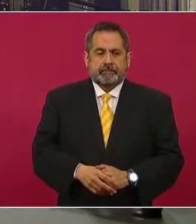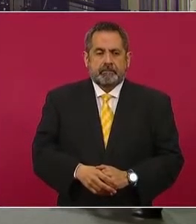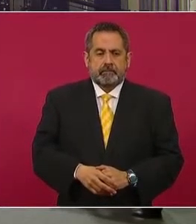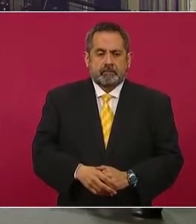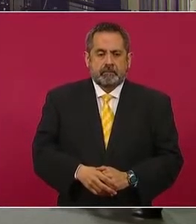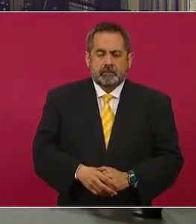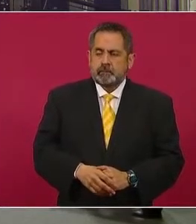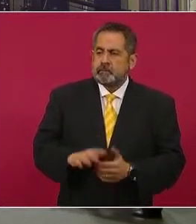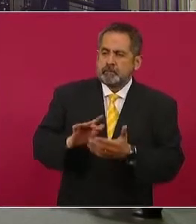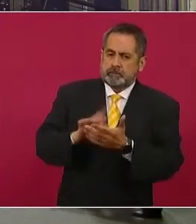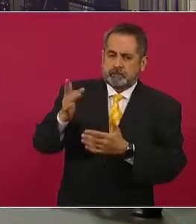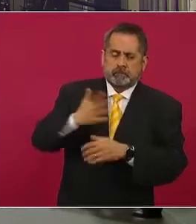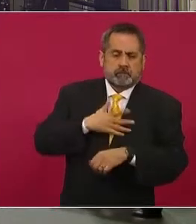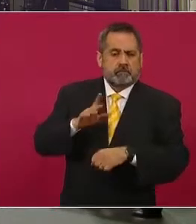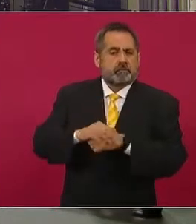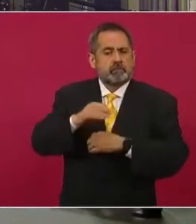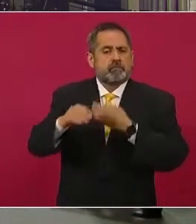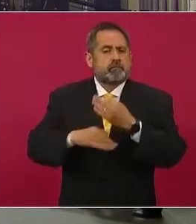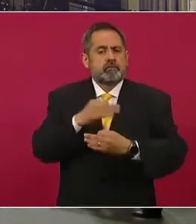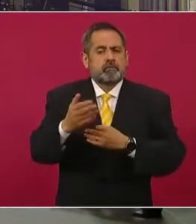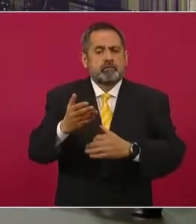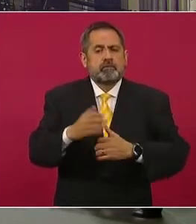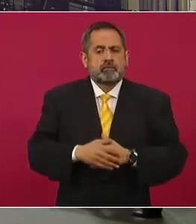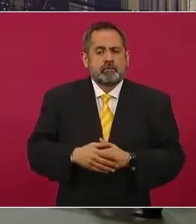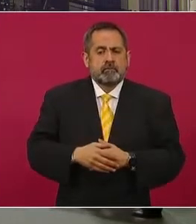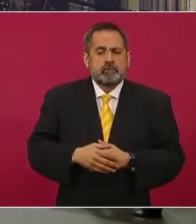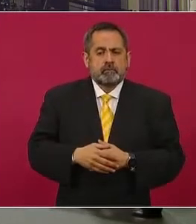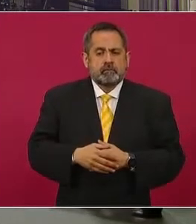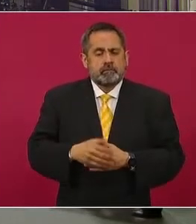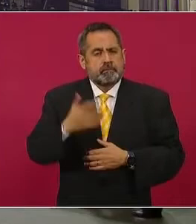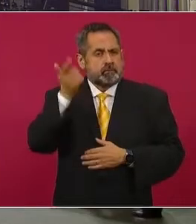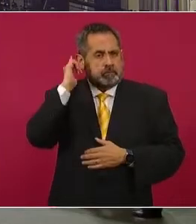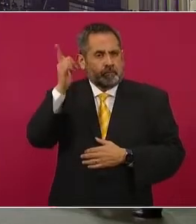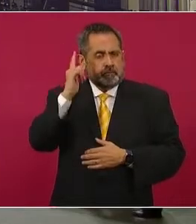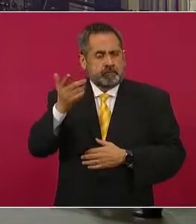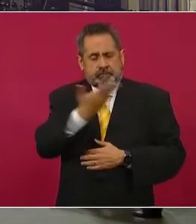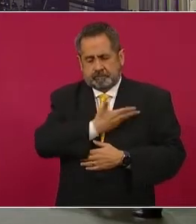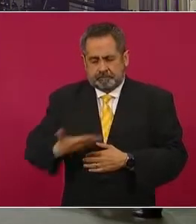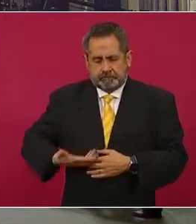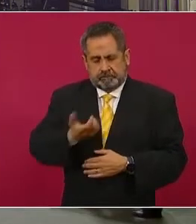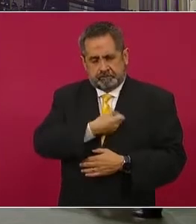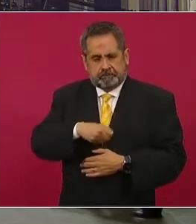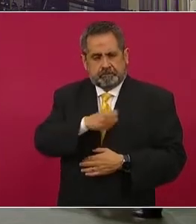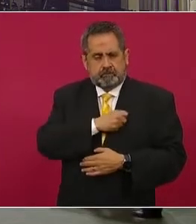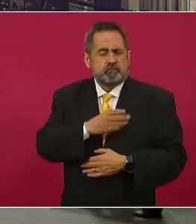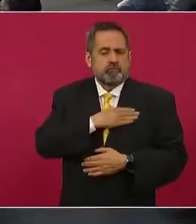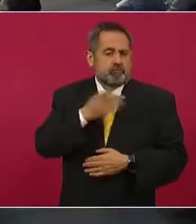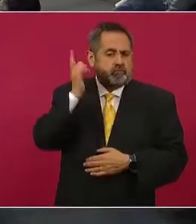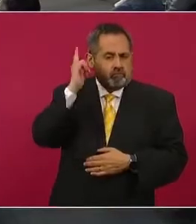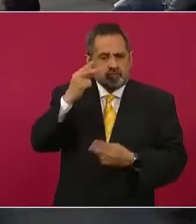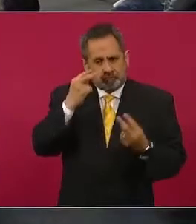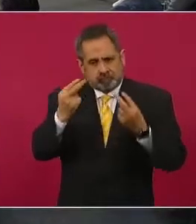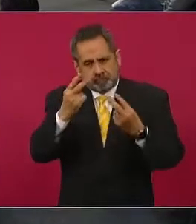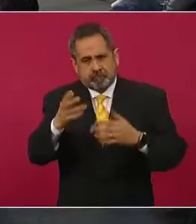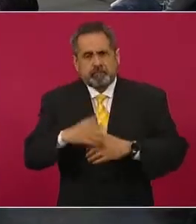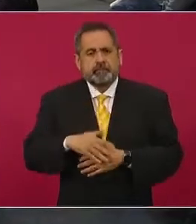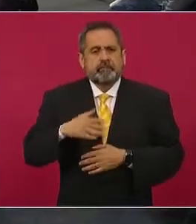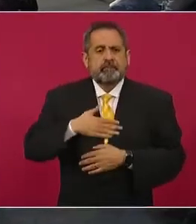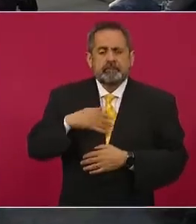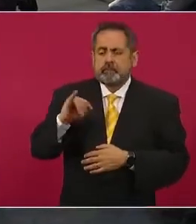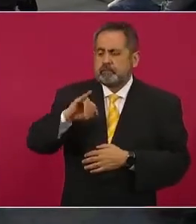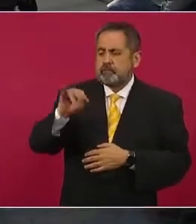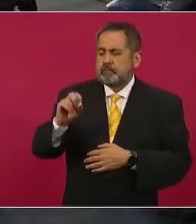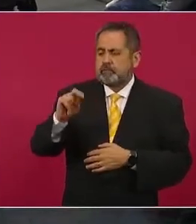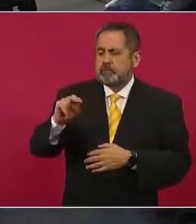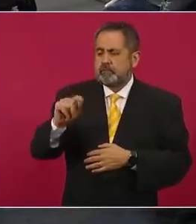Gracias, se lo agradezco. Buenos días a todos y recuperación al presidente López Obrador, que ojalá esté escuchando. Jonathan Flores,